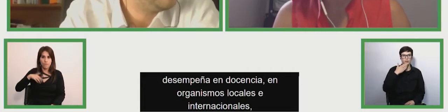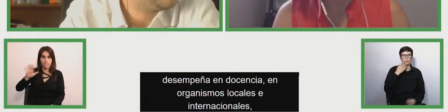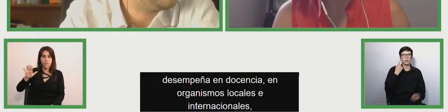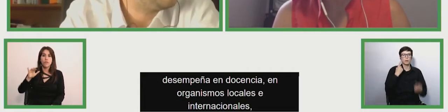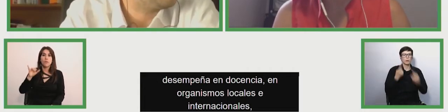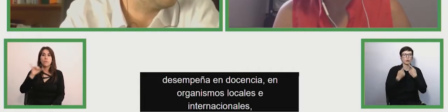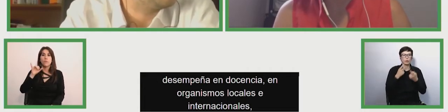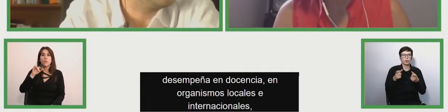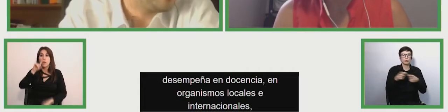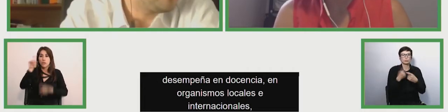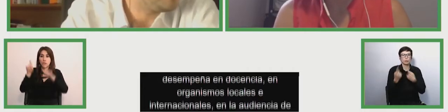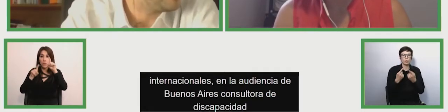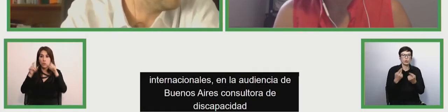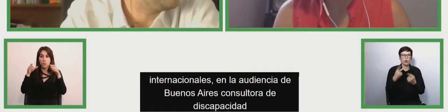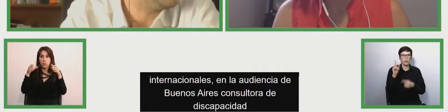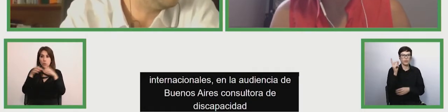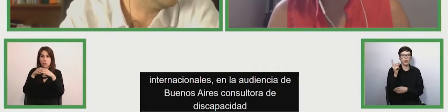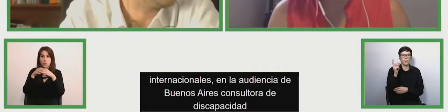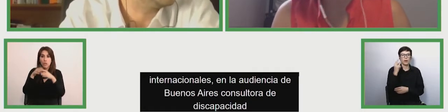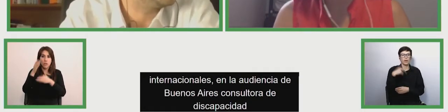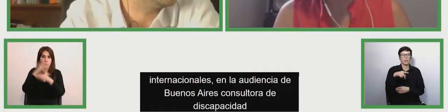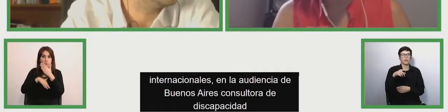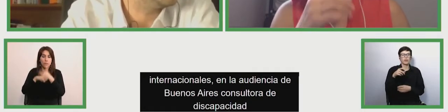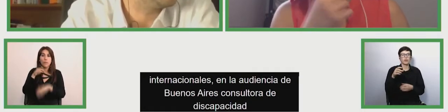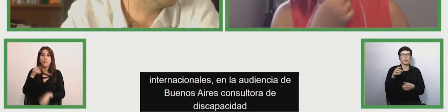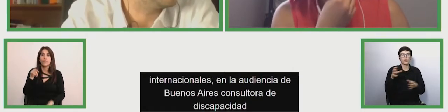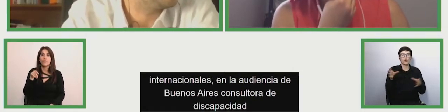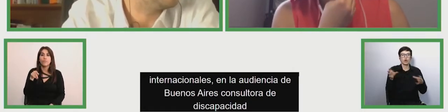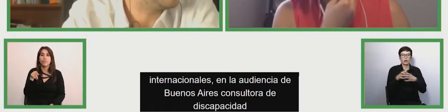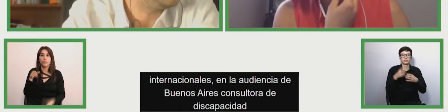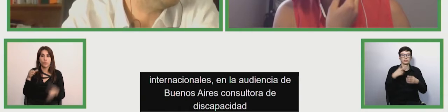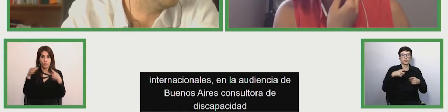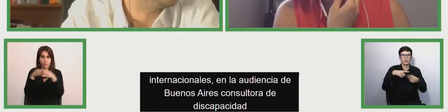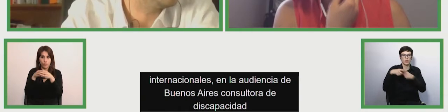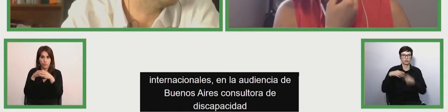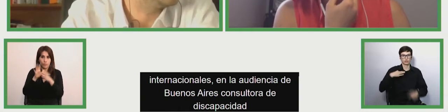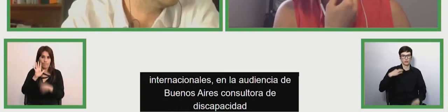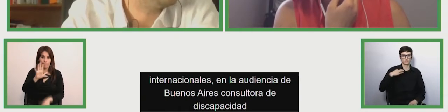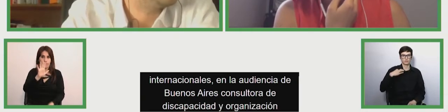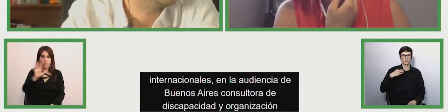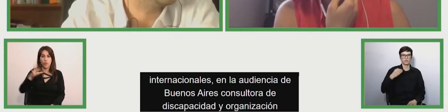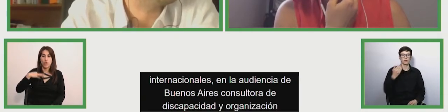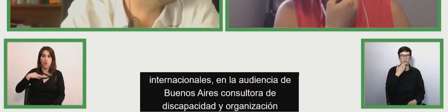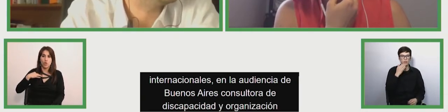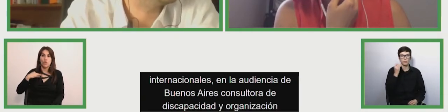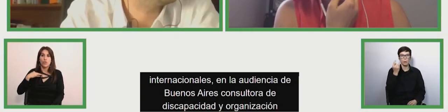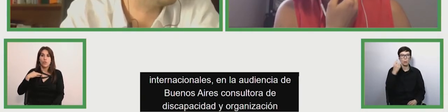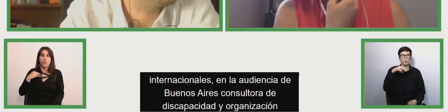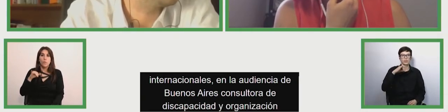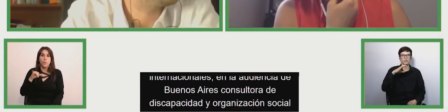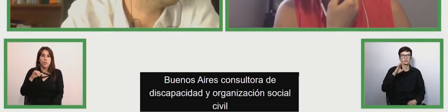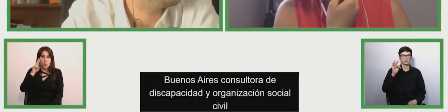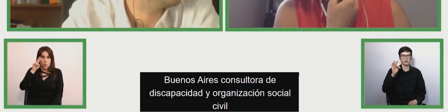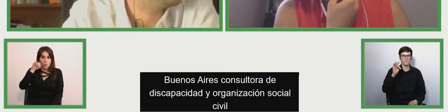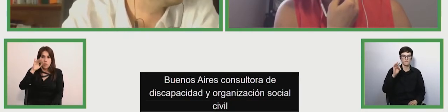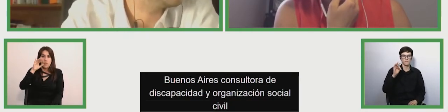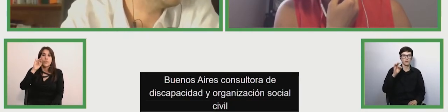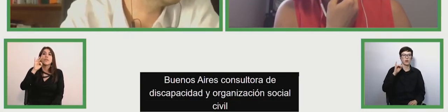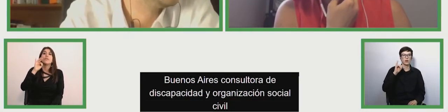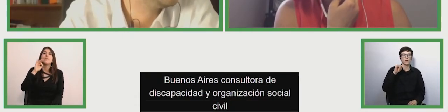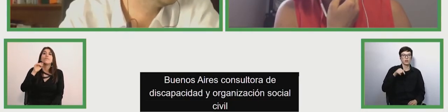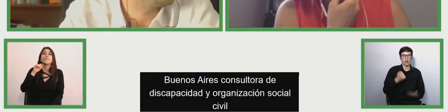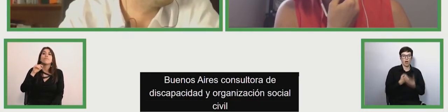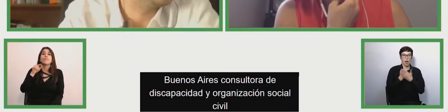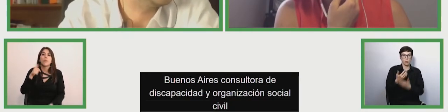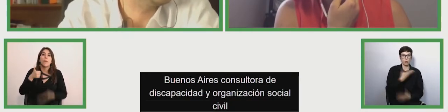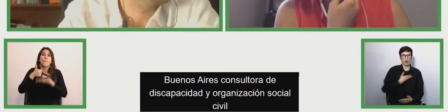y Organización de Sociedad Civil y Organizaciones Intergovernamentales, incluida UNICEF, y actualmente asesora al Gobierno de la Ciudad de Buenos Aires